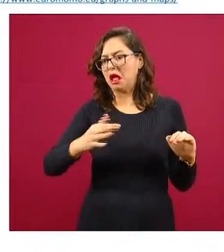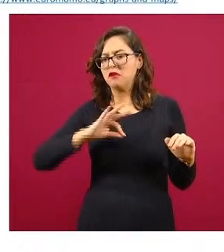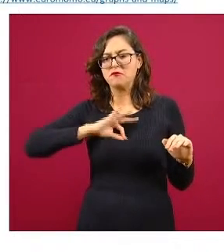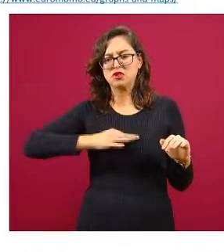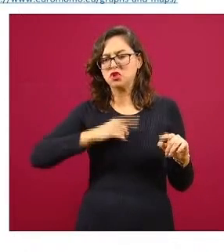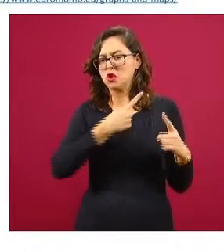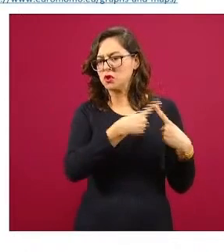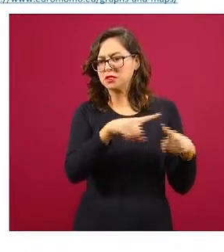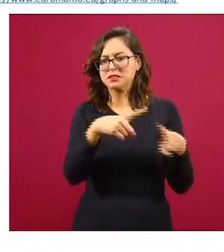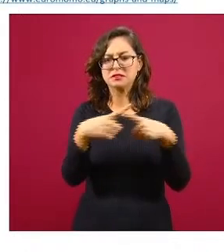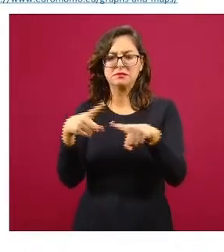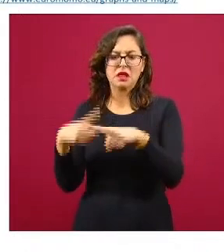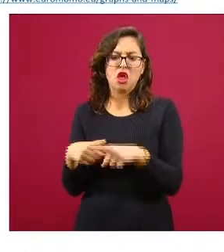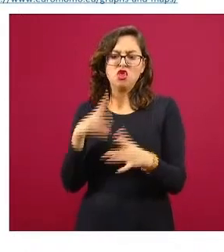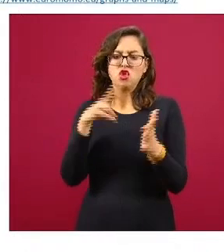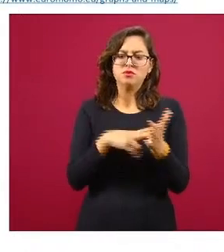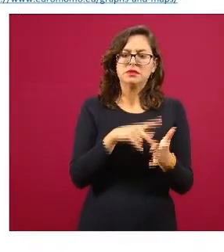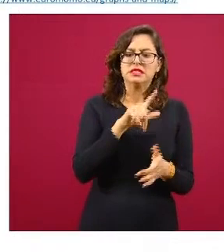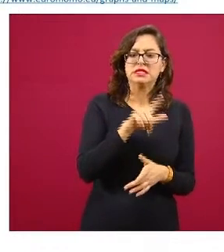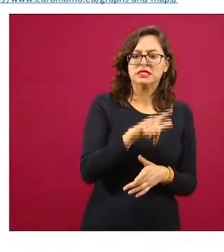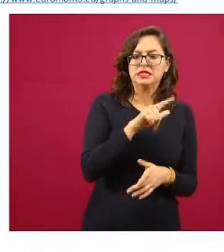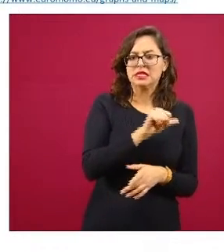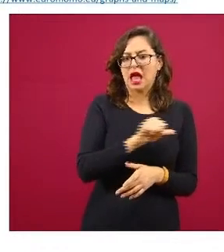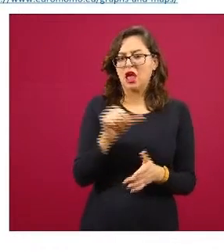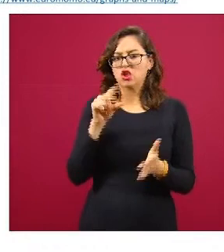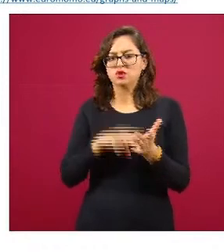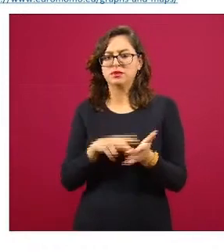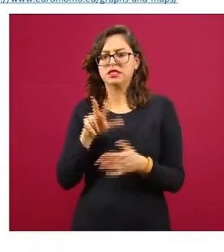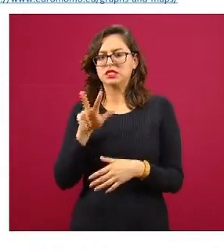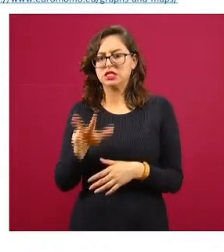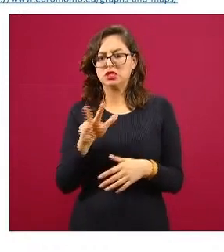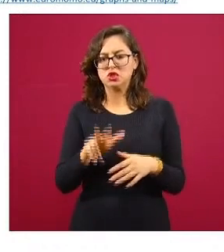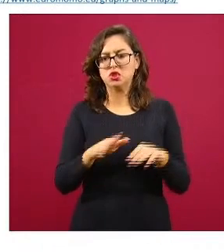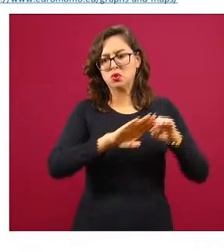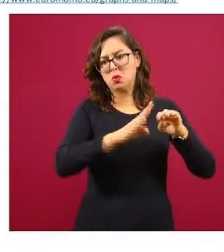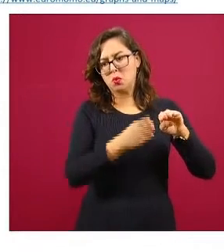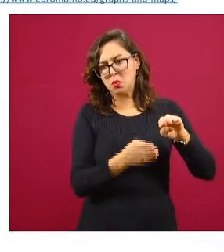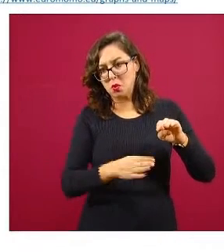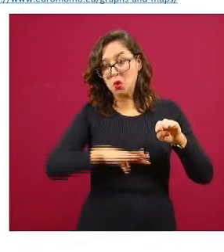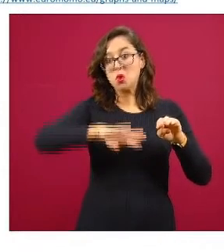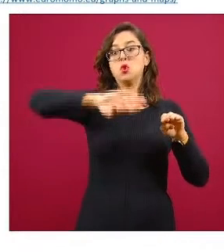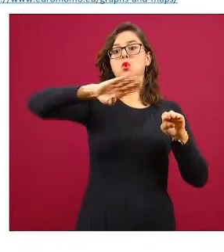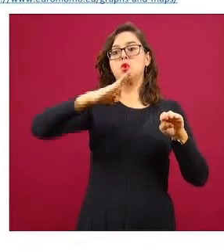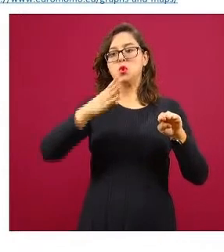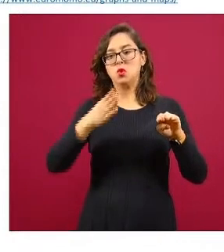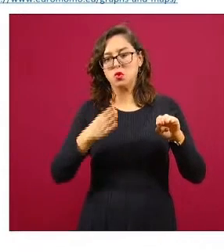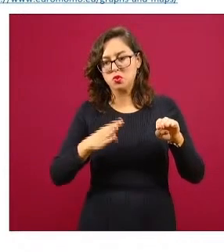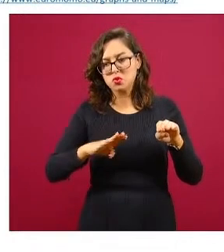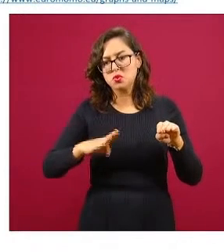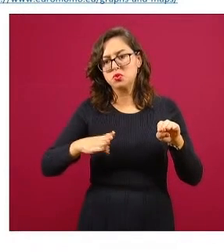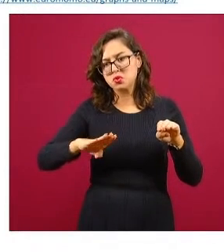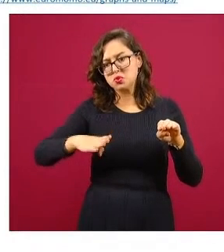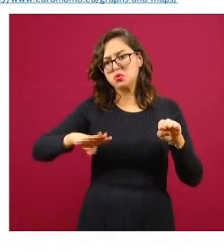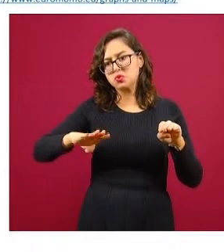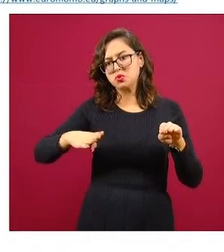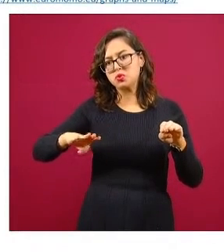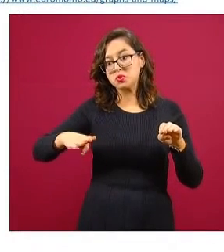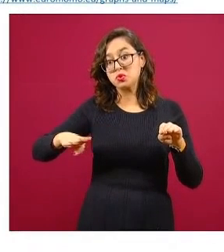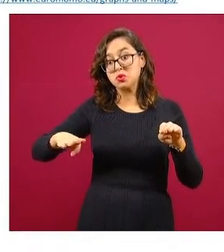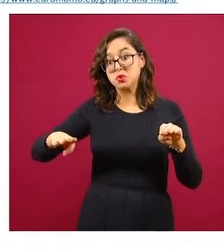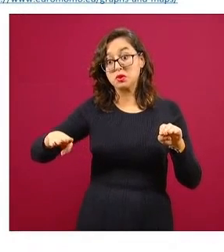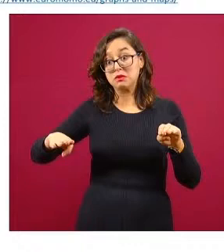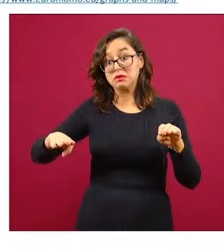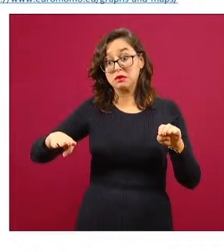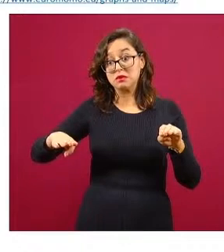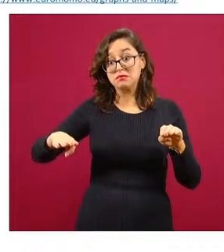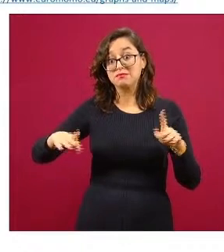momento aquí vemos que entre 2017 y 2018 tenemos un pico después está más estabilizado pero